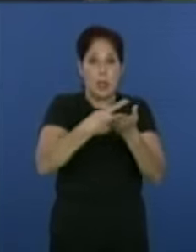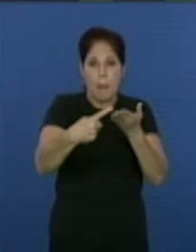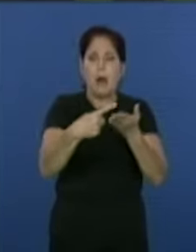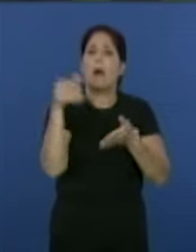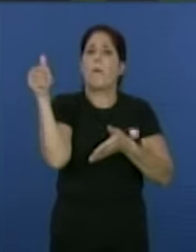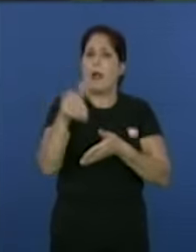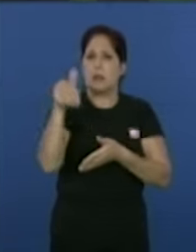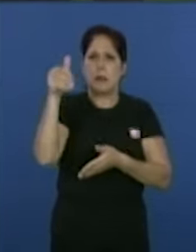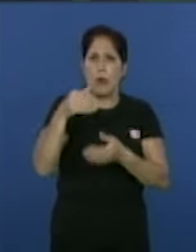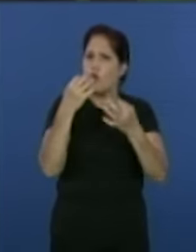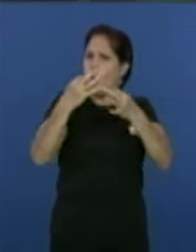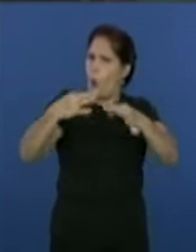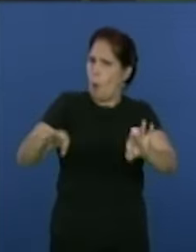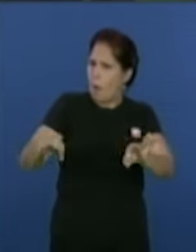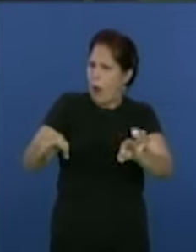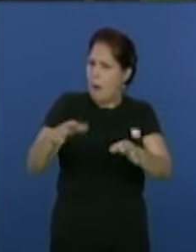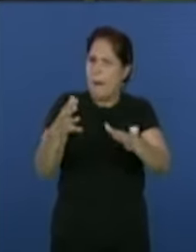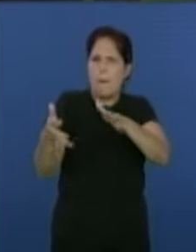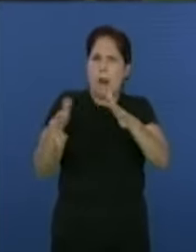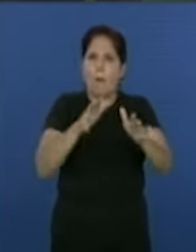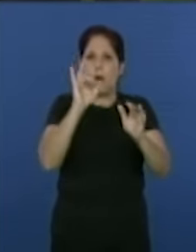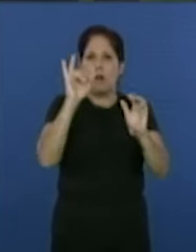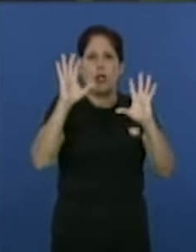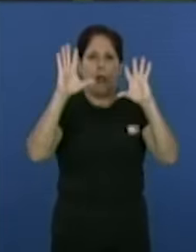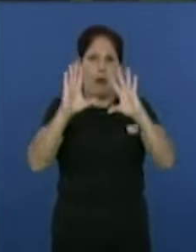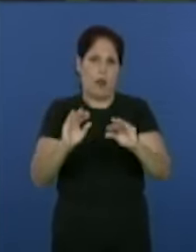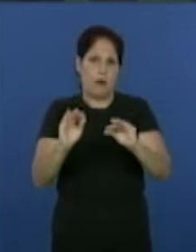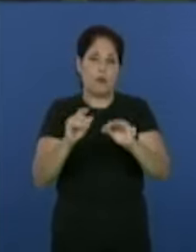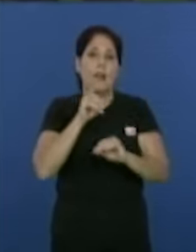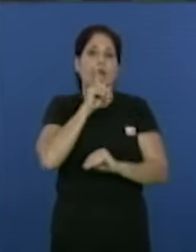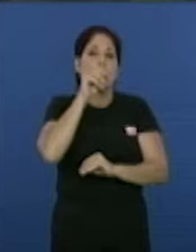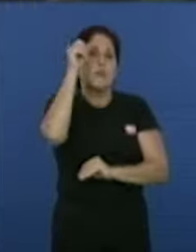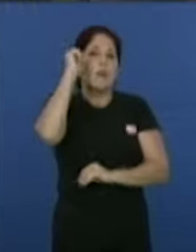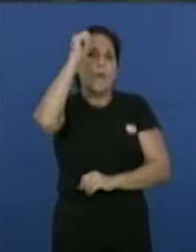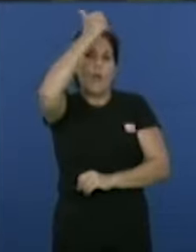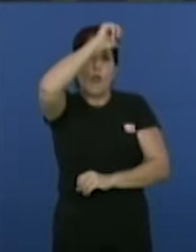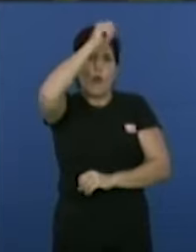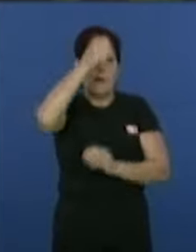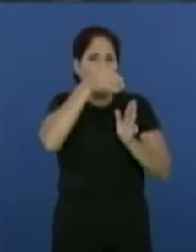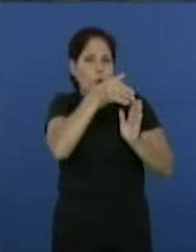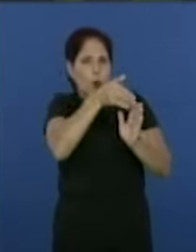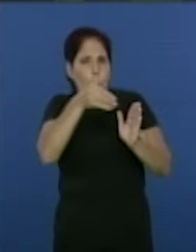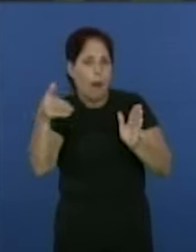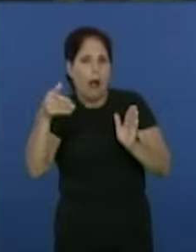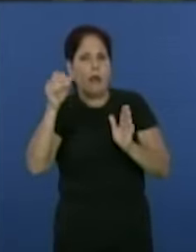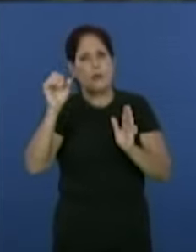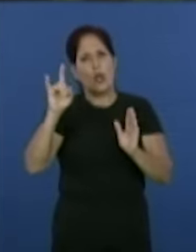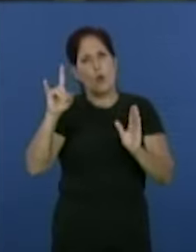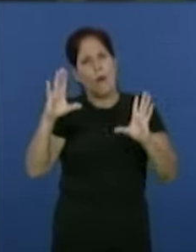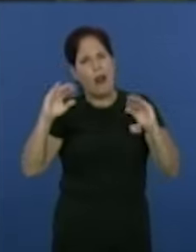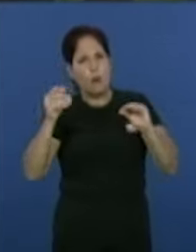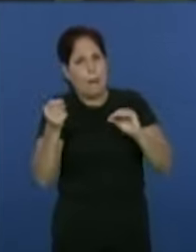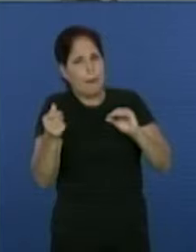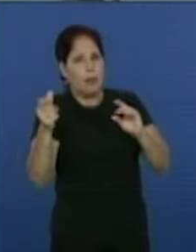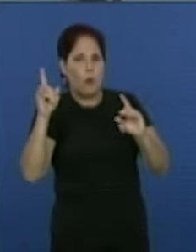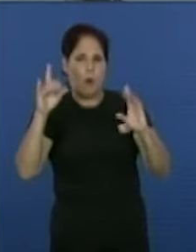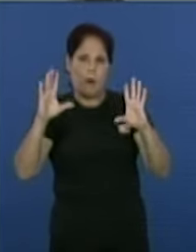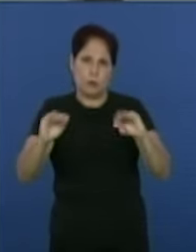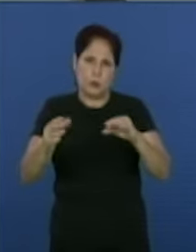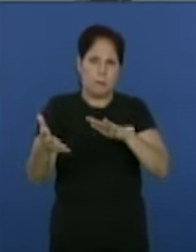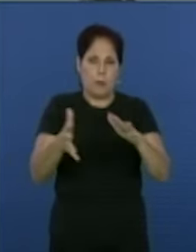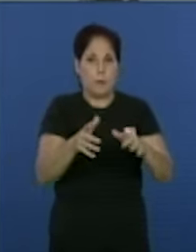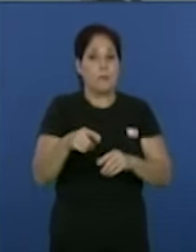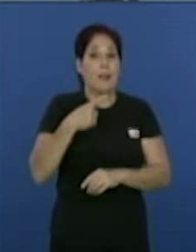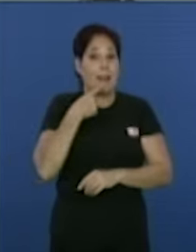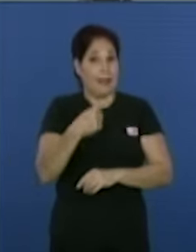van a venir actividades normales hasta más o menos las 7 de la noche y viernes, sábado y domingo se van a extender un poquito más hasta casi las 9 de la noche. Y